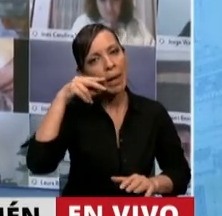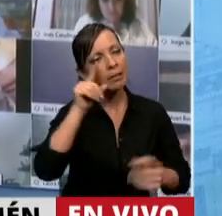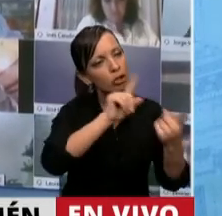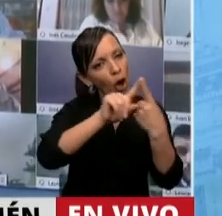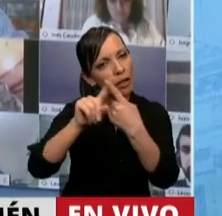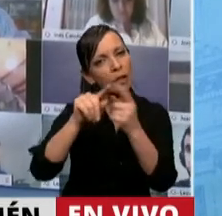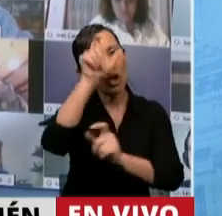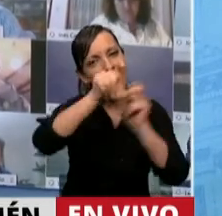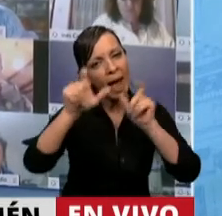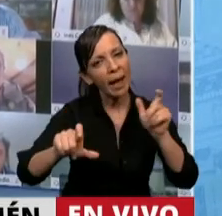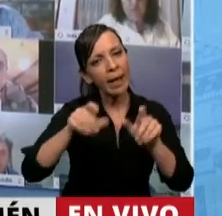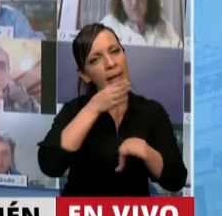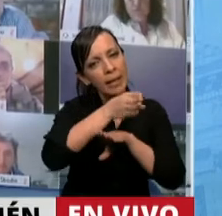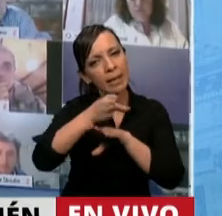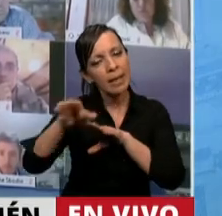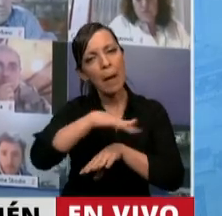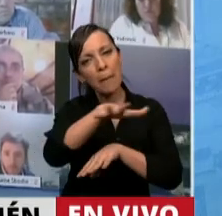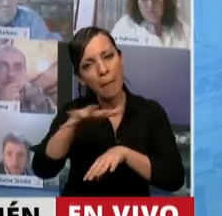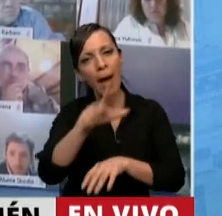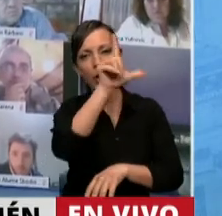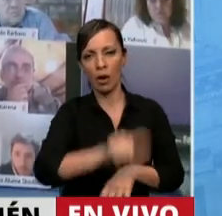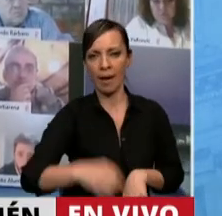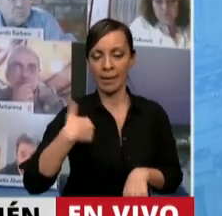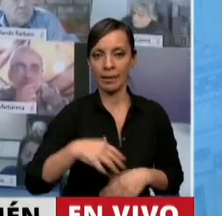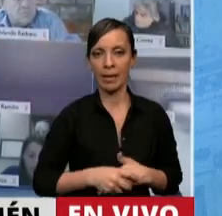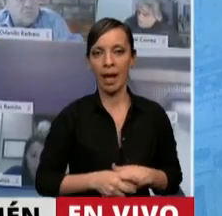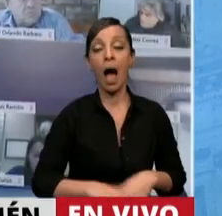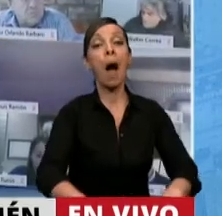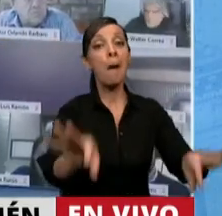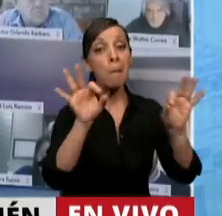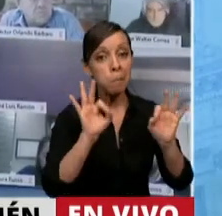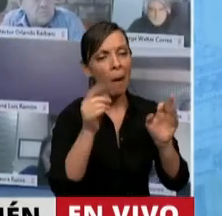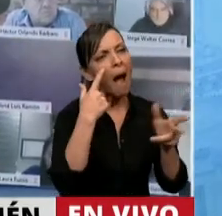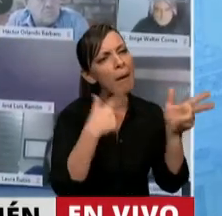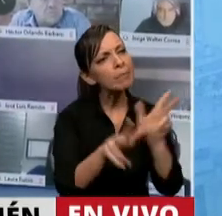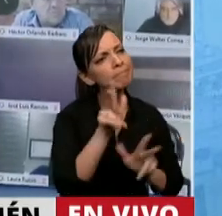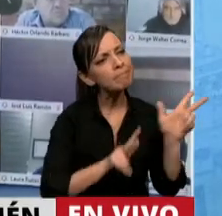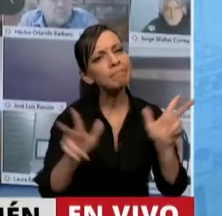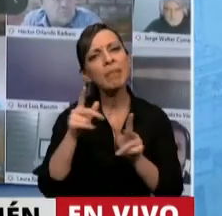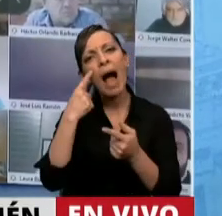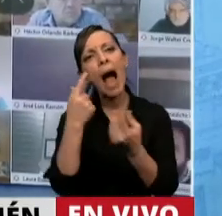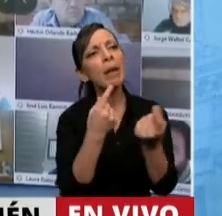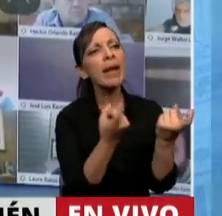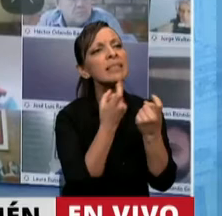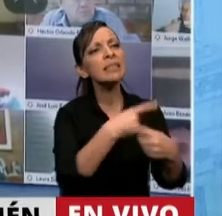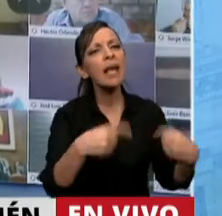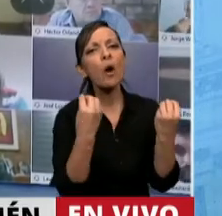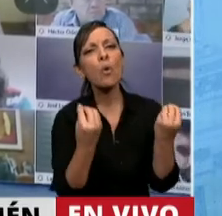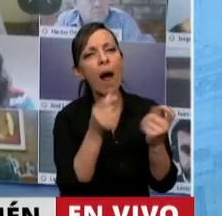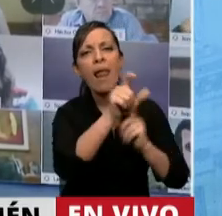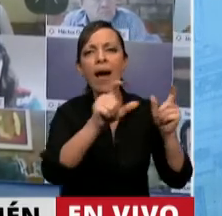y en cada barrio de sus ciudades. Y después de ese baño de humildad, ilustrativo e